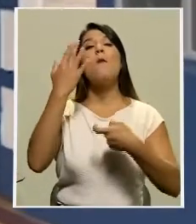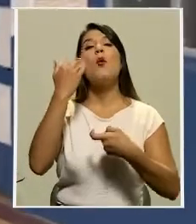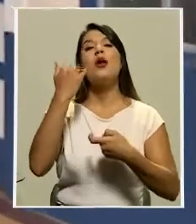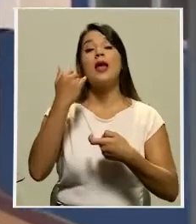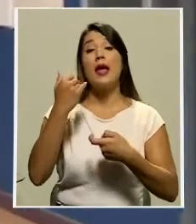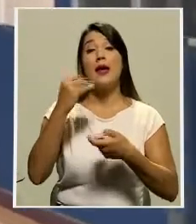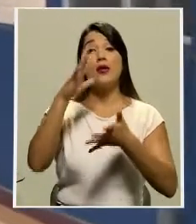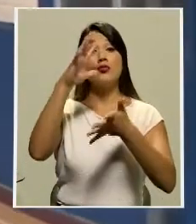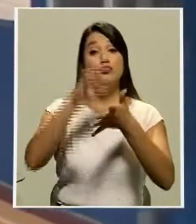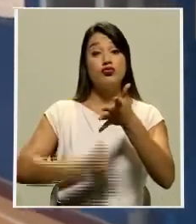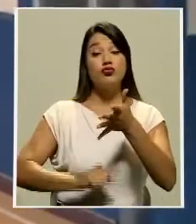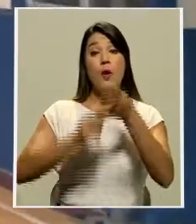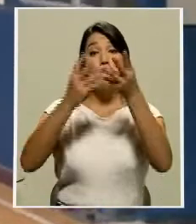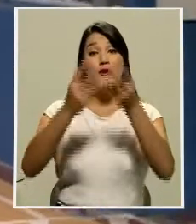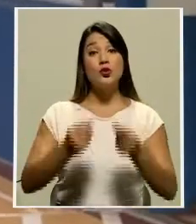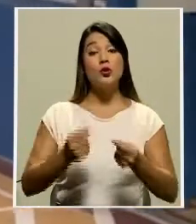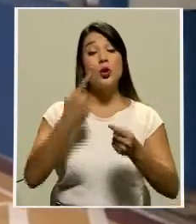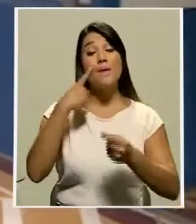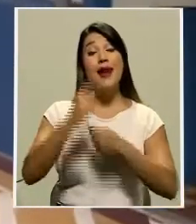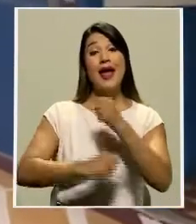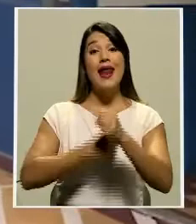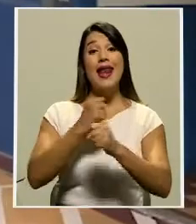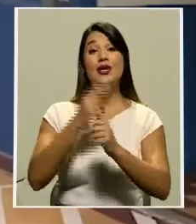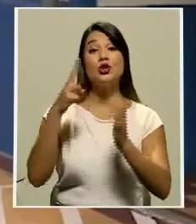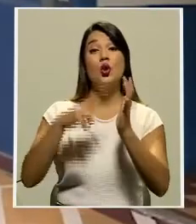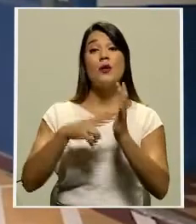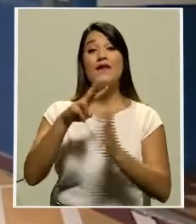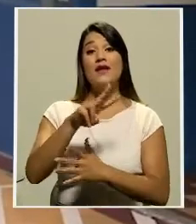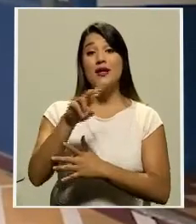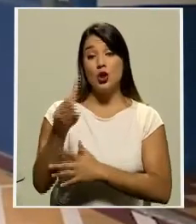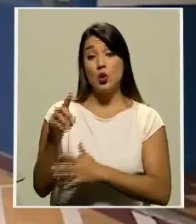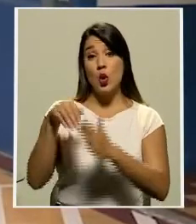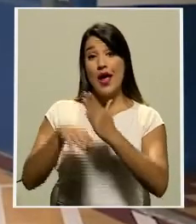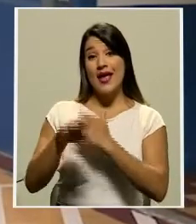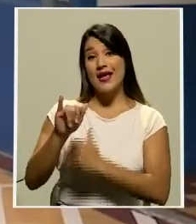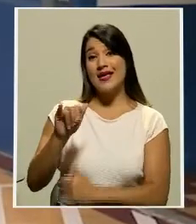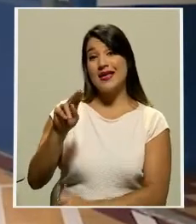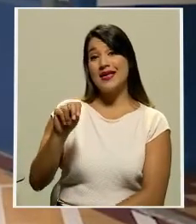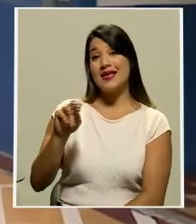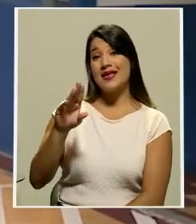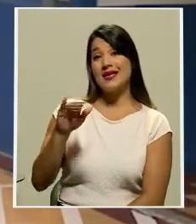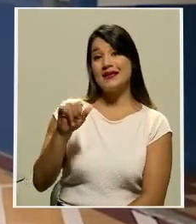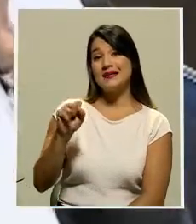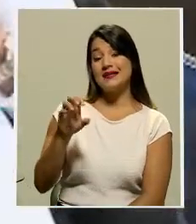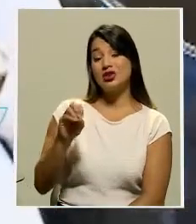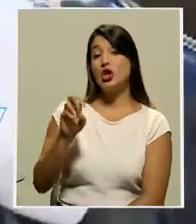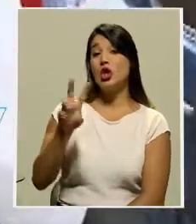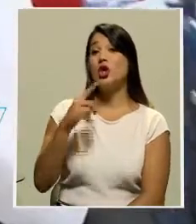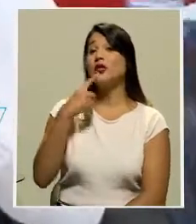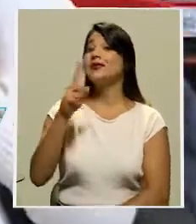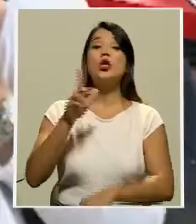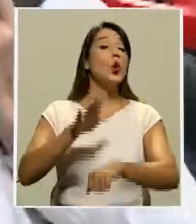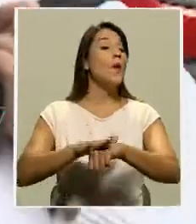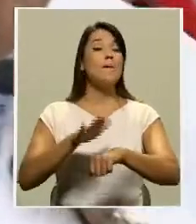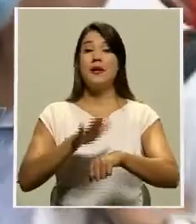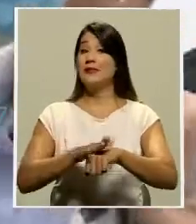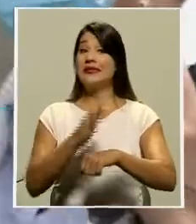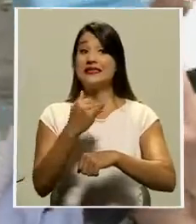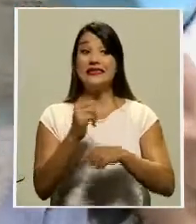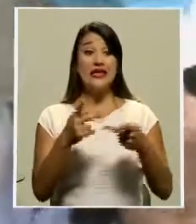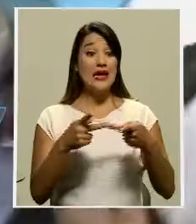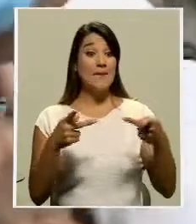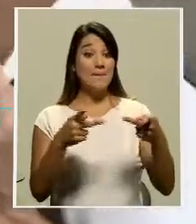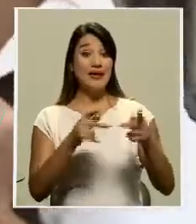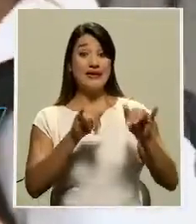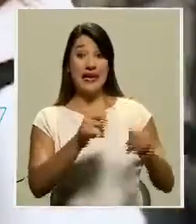aprobado para el 2021, puntualmente en el inciso 2, que impide llenar las plazas vacantes en las instituciones del Estado.